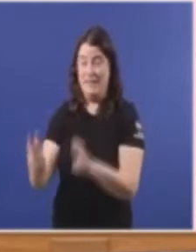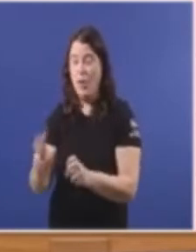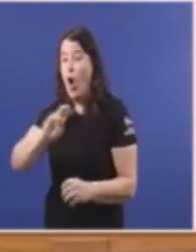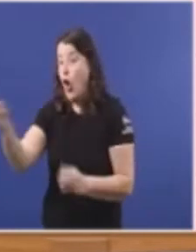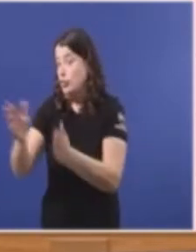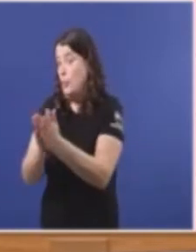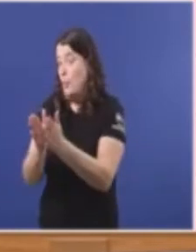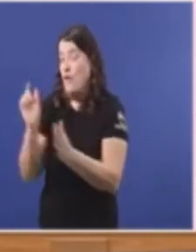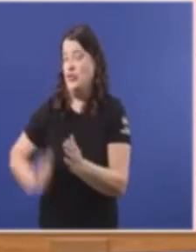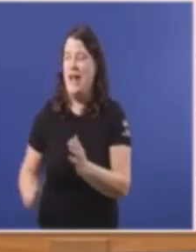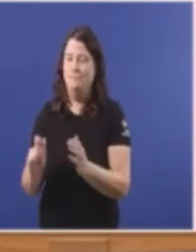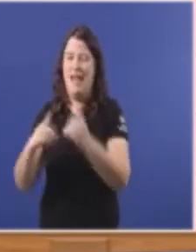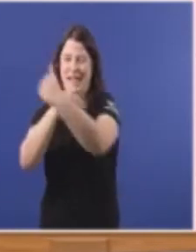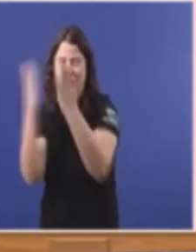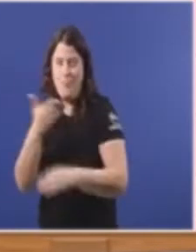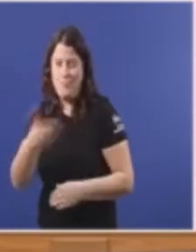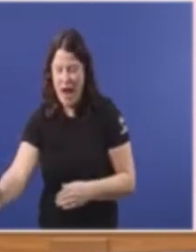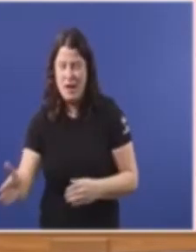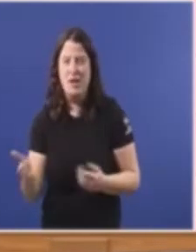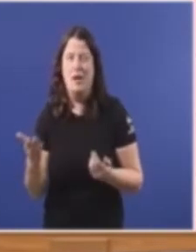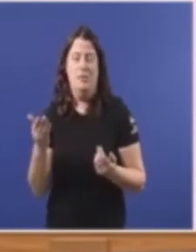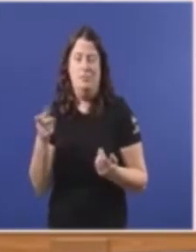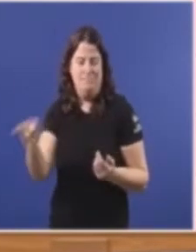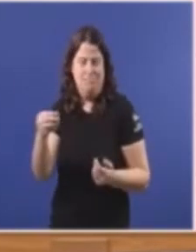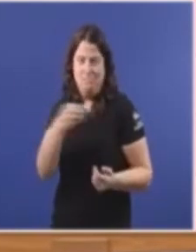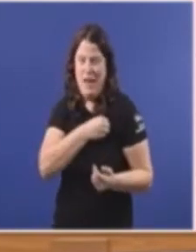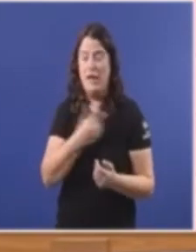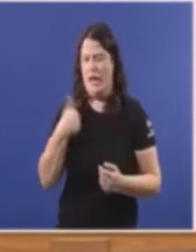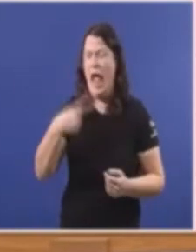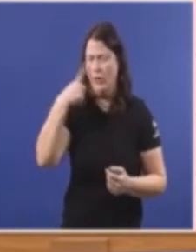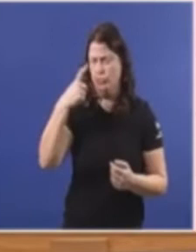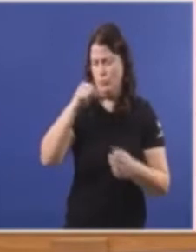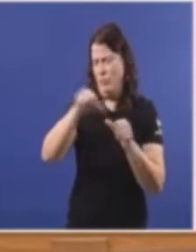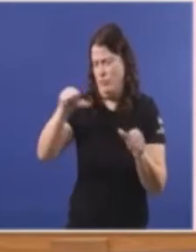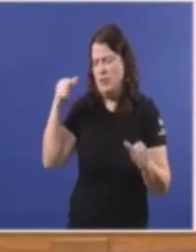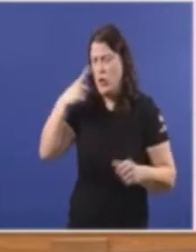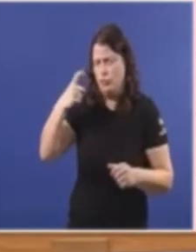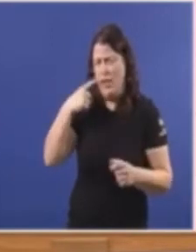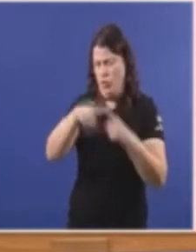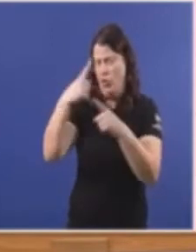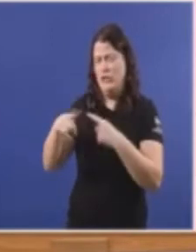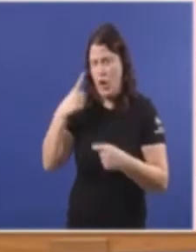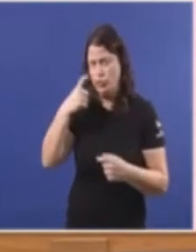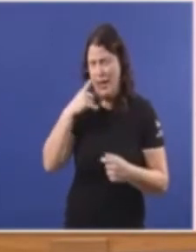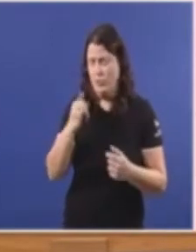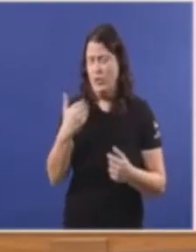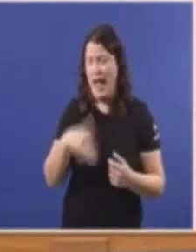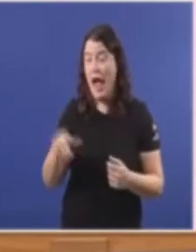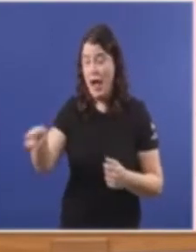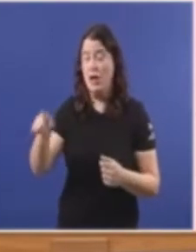outro profesional É lamentable Pero Si estou acostumbrado A casi todos Señoría Mire Os seus